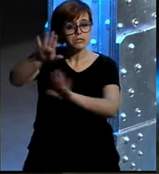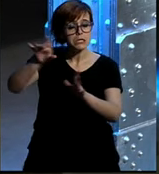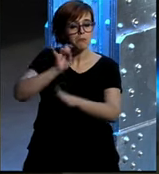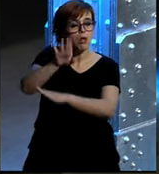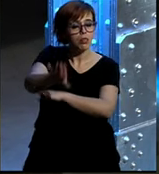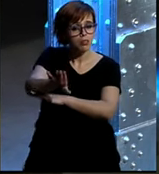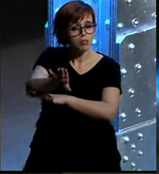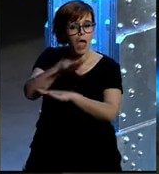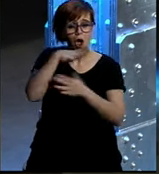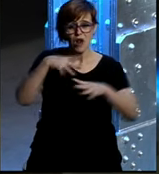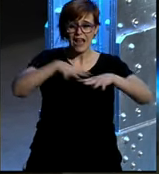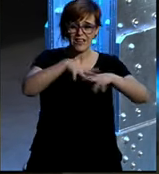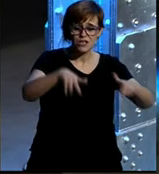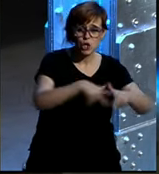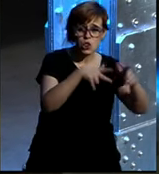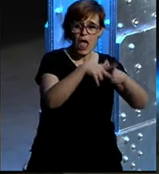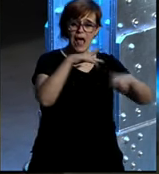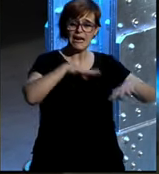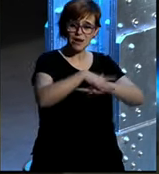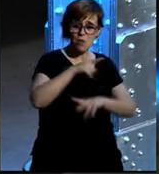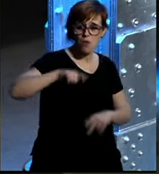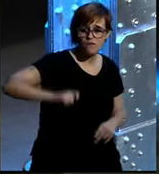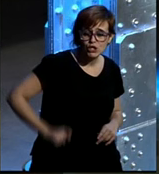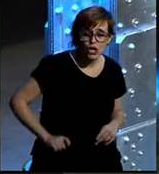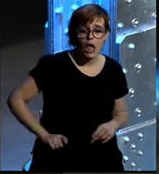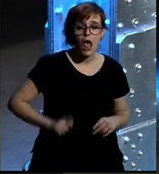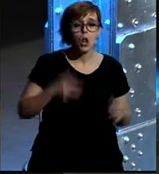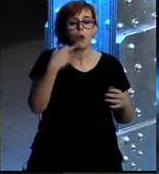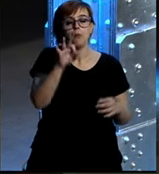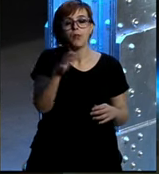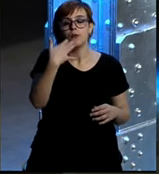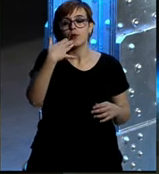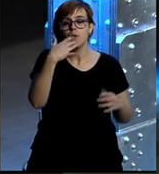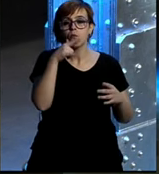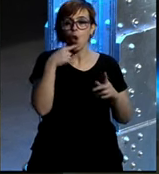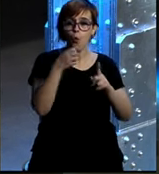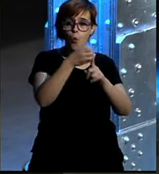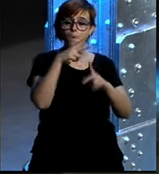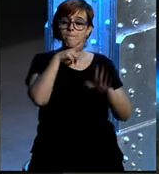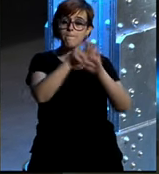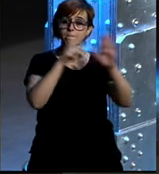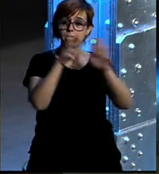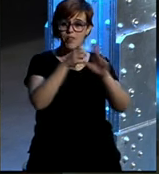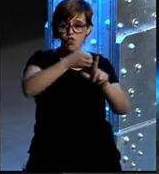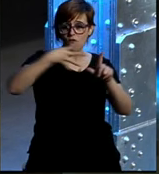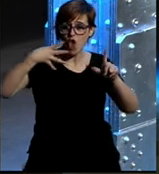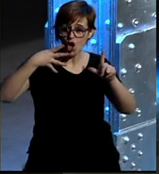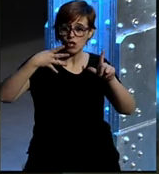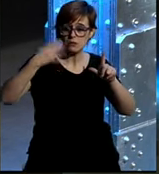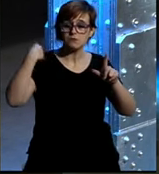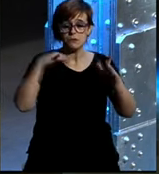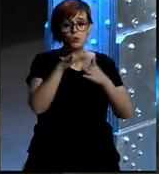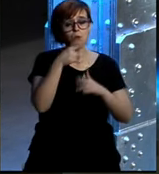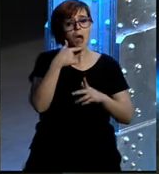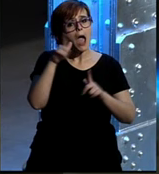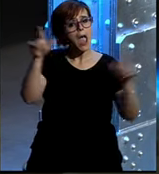ahora tenemos redes sociales redes profesionales puedes montarte un videoblog hay muchas empresas para las cuales sobre todo si son